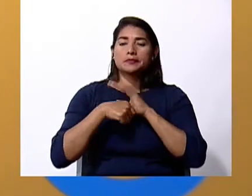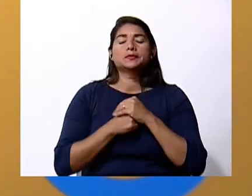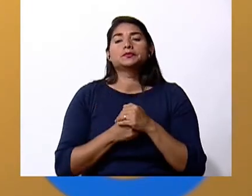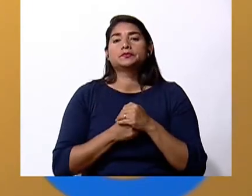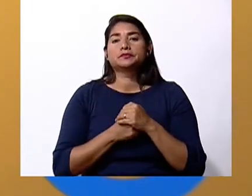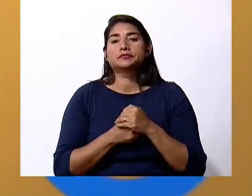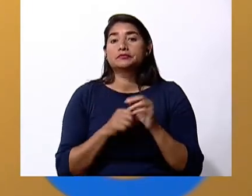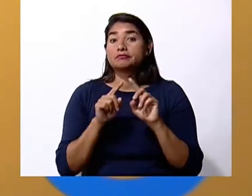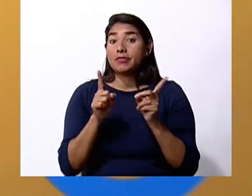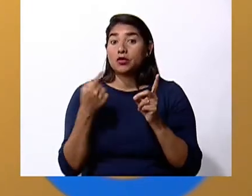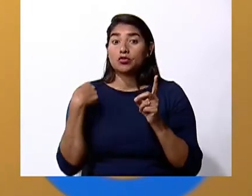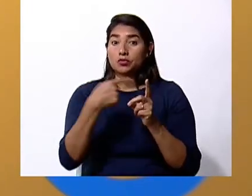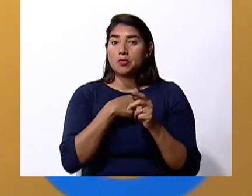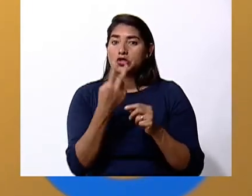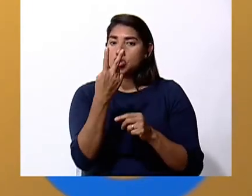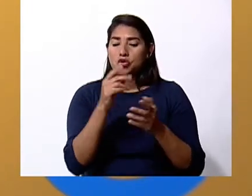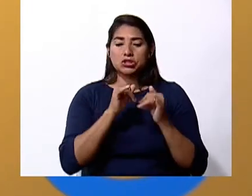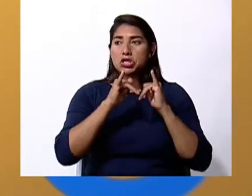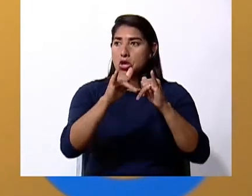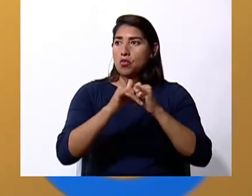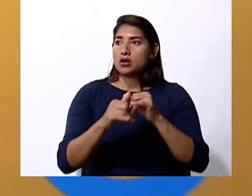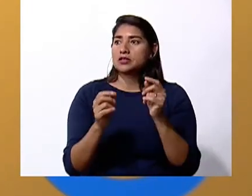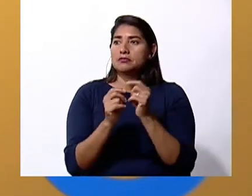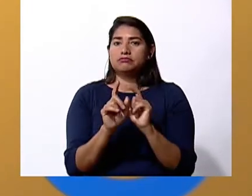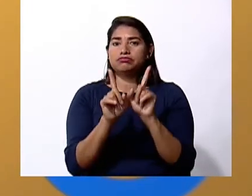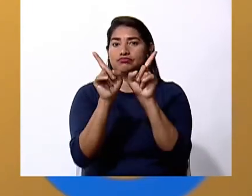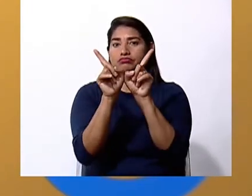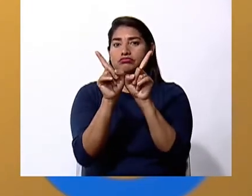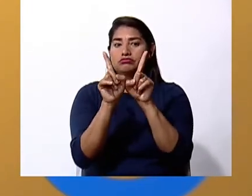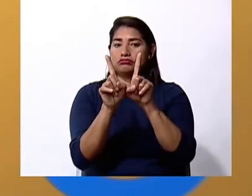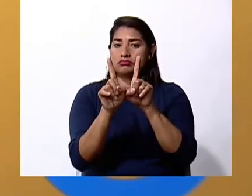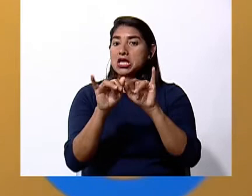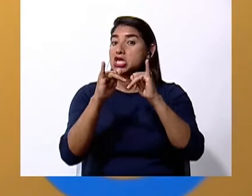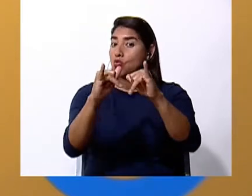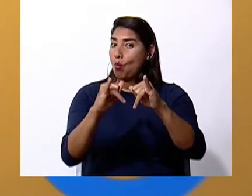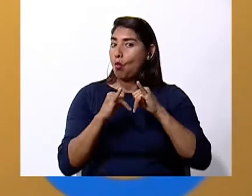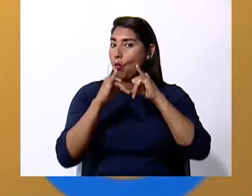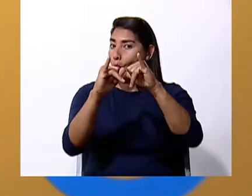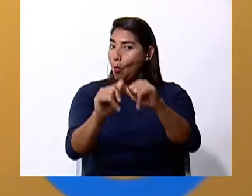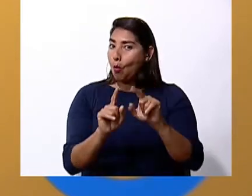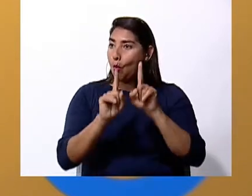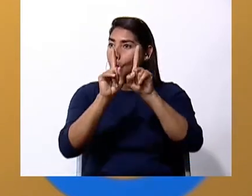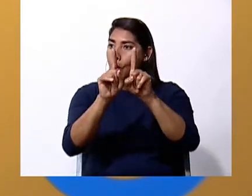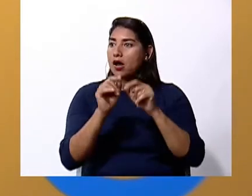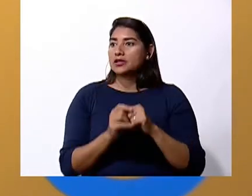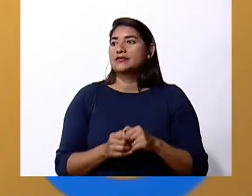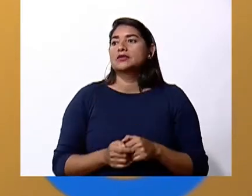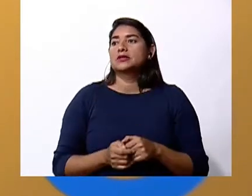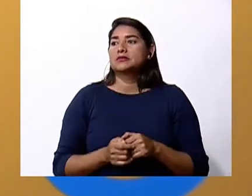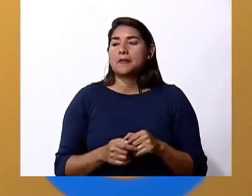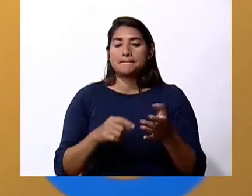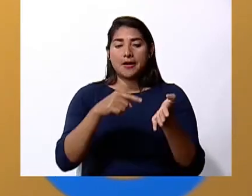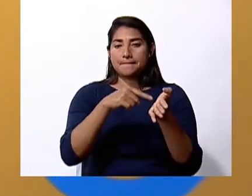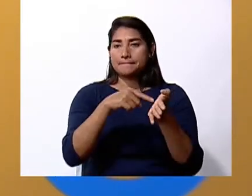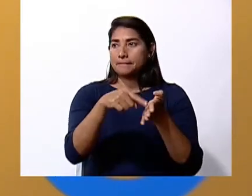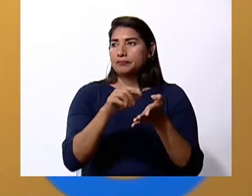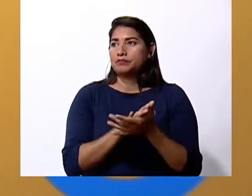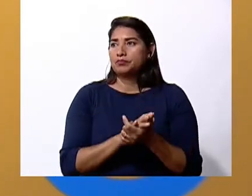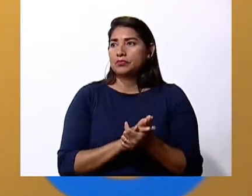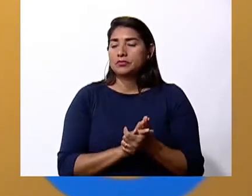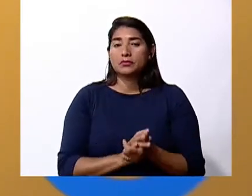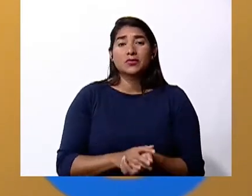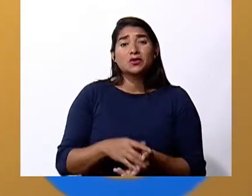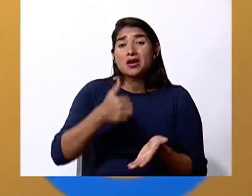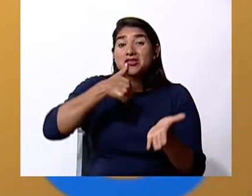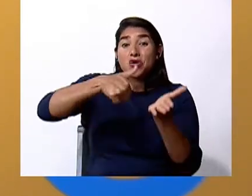Y se lo pegamos, ¿ves? Así, ya me quedaron las dos. Y se lo vamos a pegar acá. No se lo peguen con